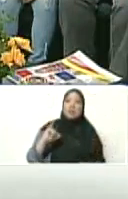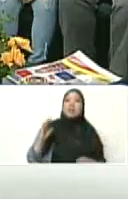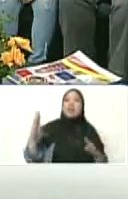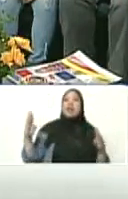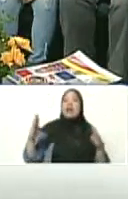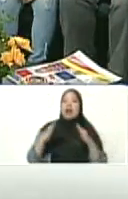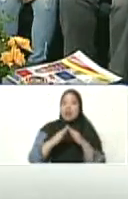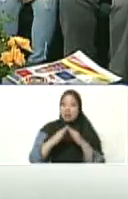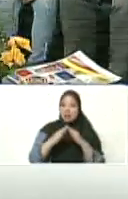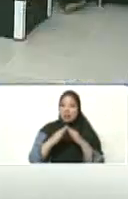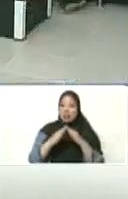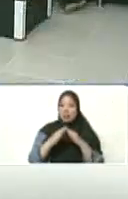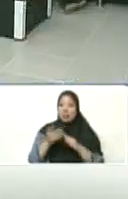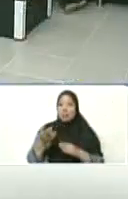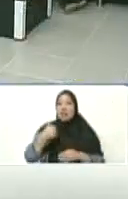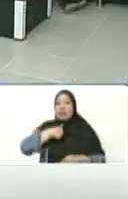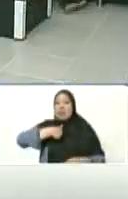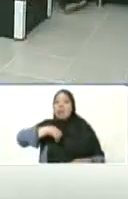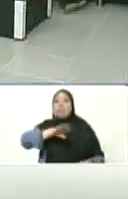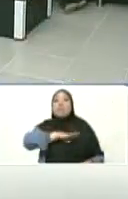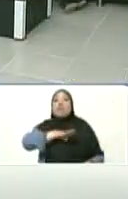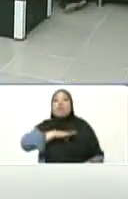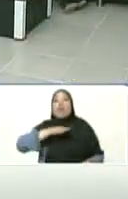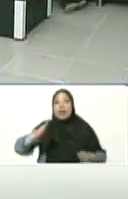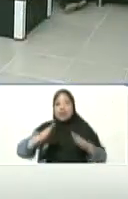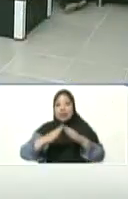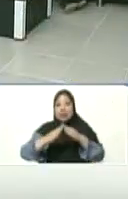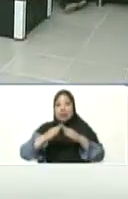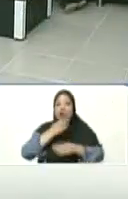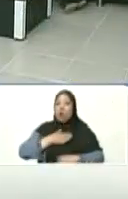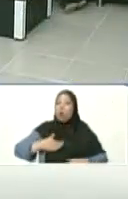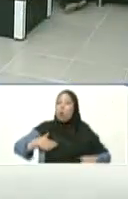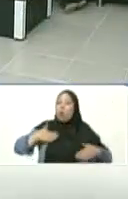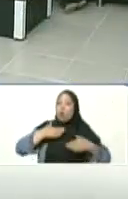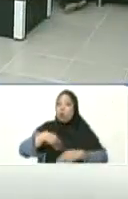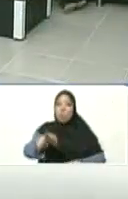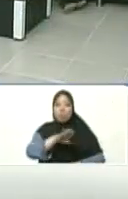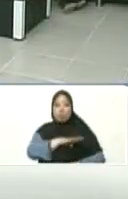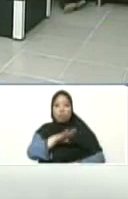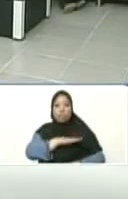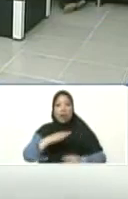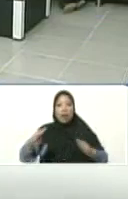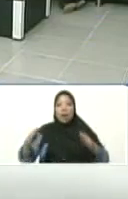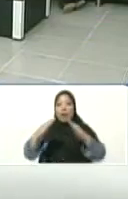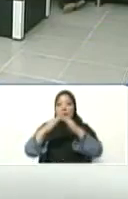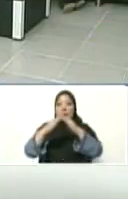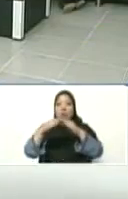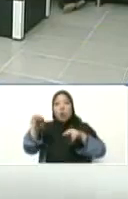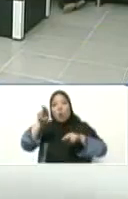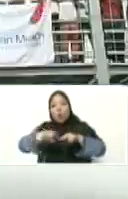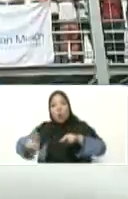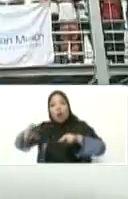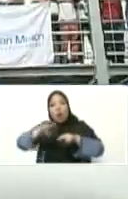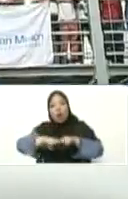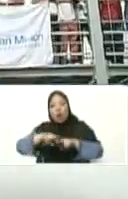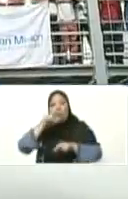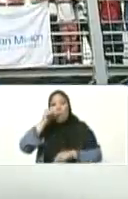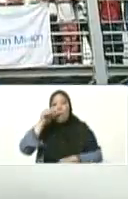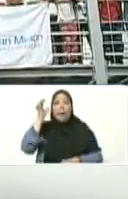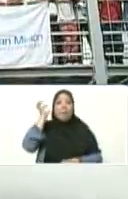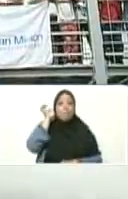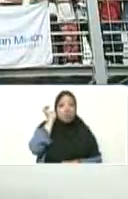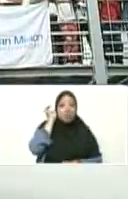casa y es mi casa. Techo seguro, techo propio, para los muchachos, para las muchachas.